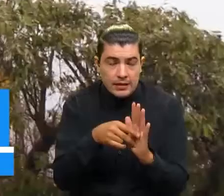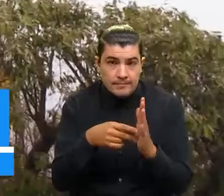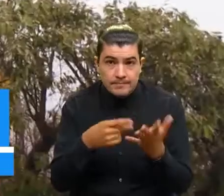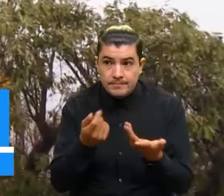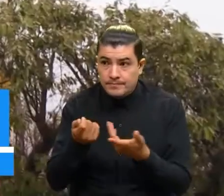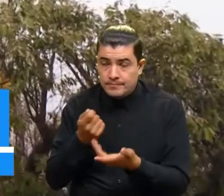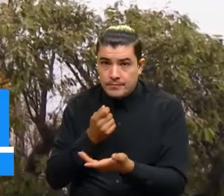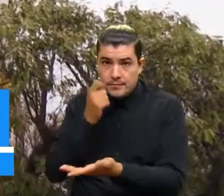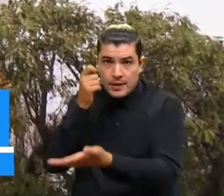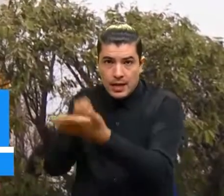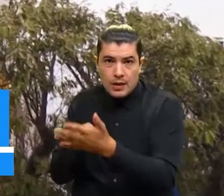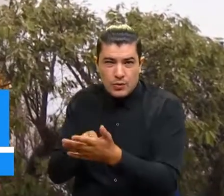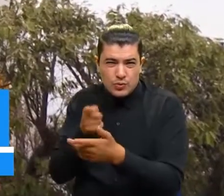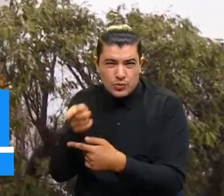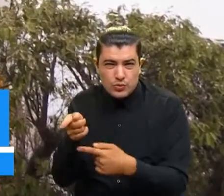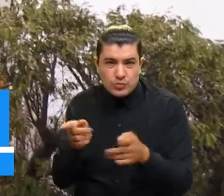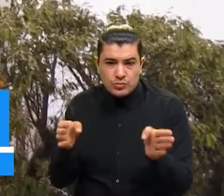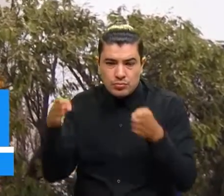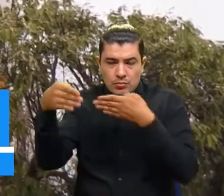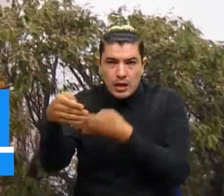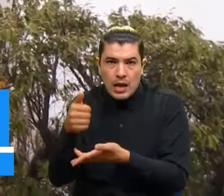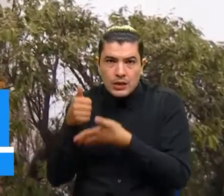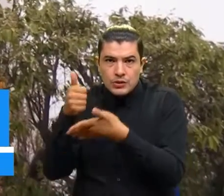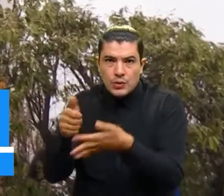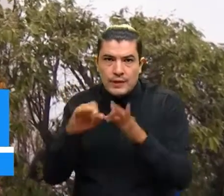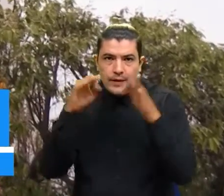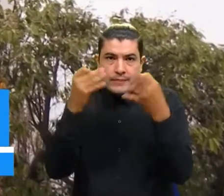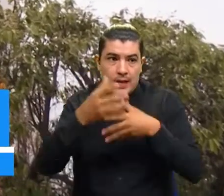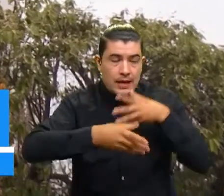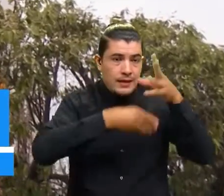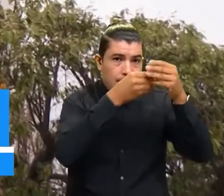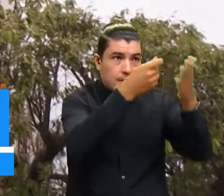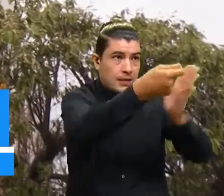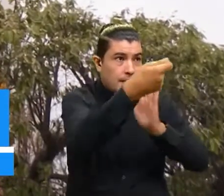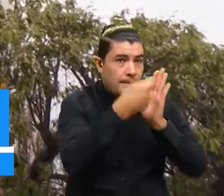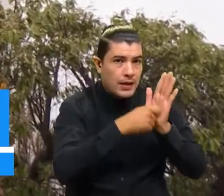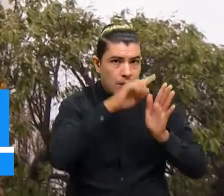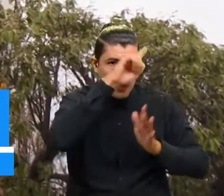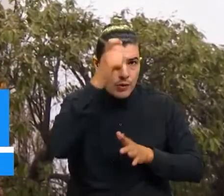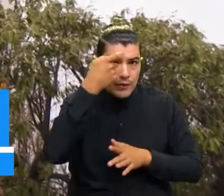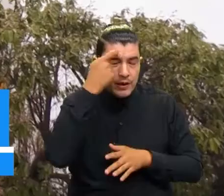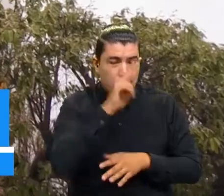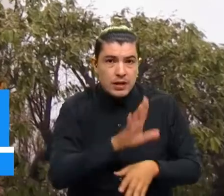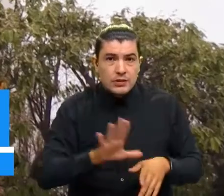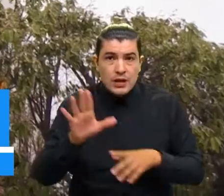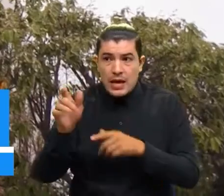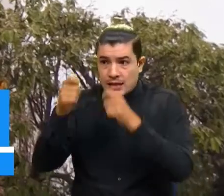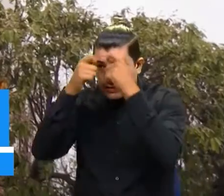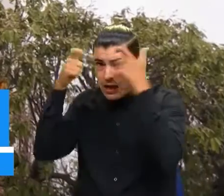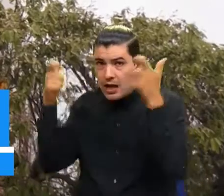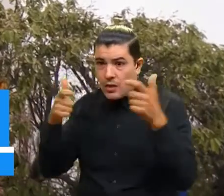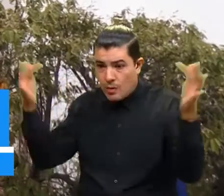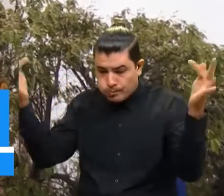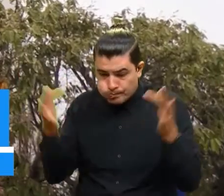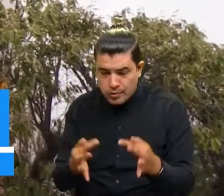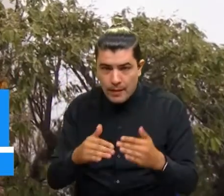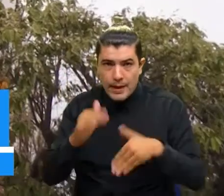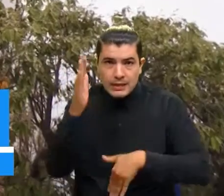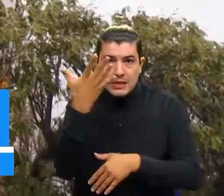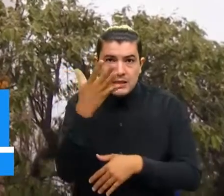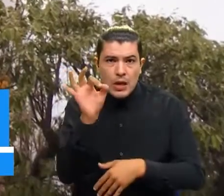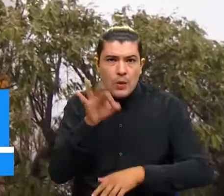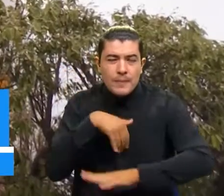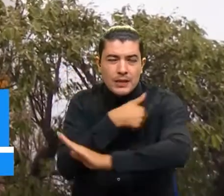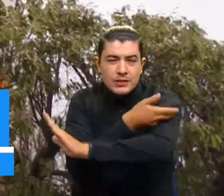entregan las cajas de compensación en las entidades bancarias, más lo que ofrece el gobierno nacional. El monto que entrega el Estado puede superar los 50 millones de